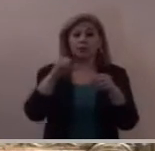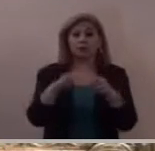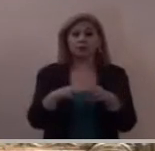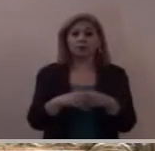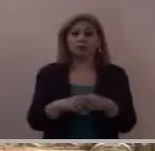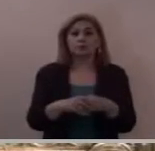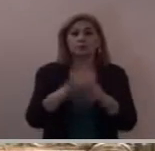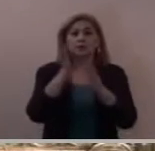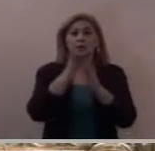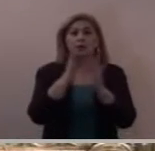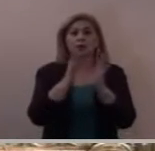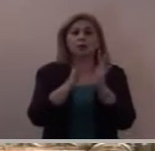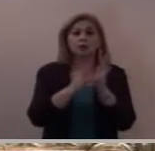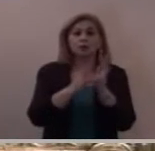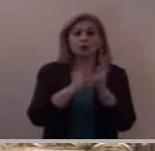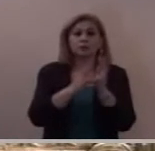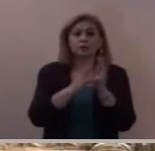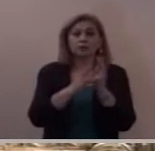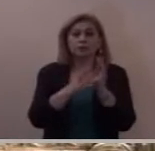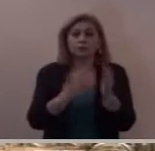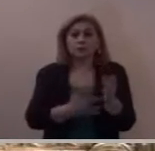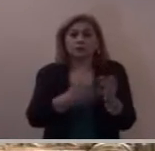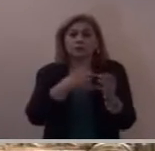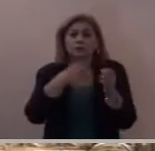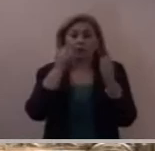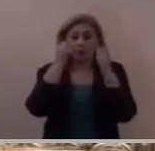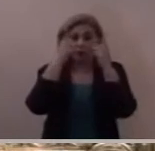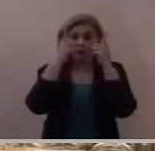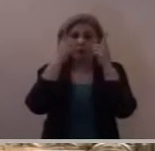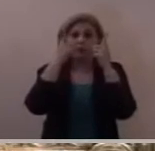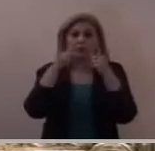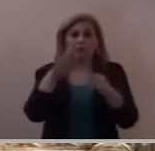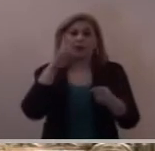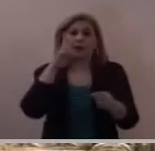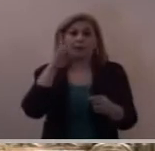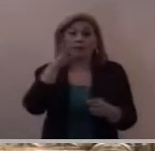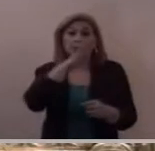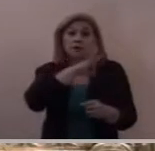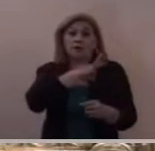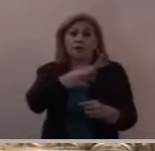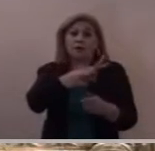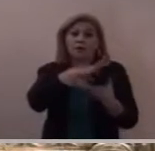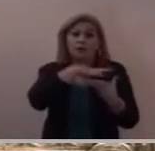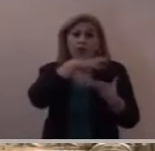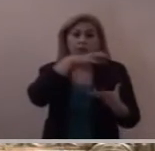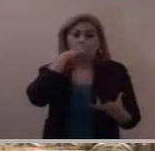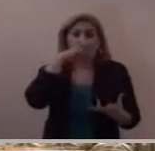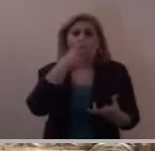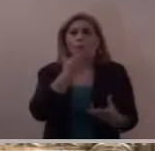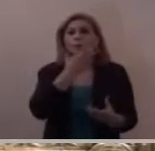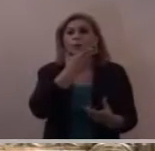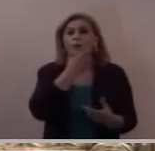se llenó de admiración al ver la fe de aquel centurión